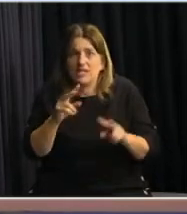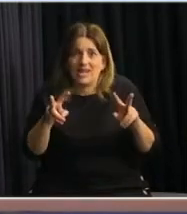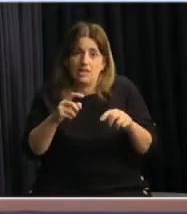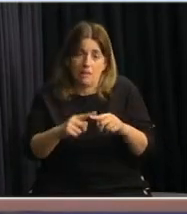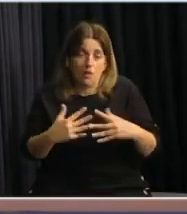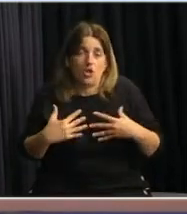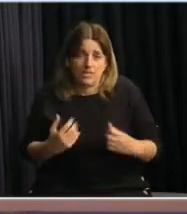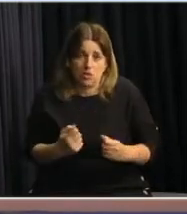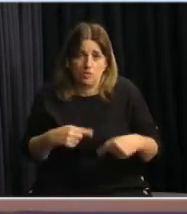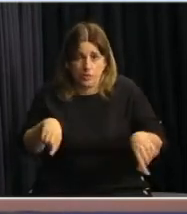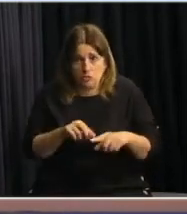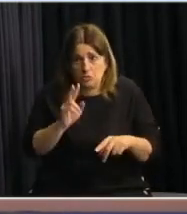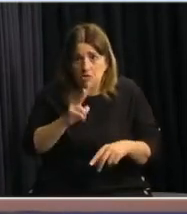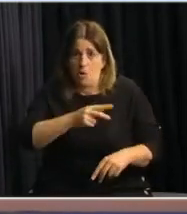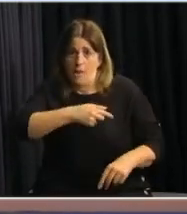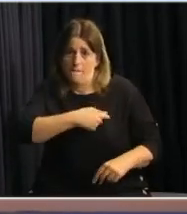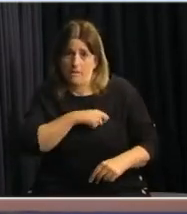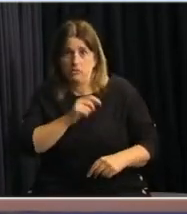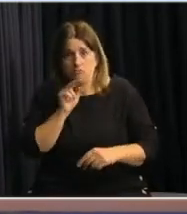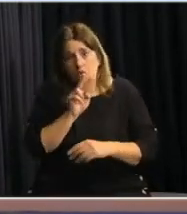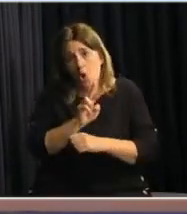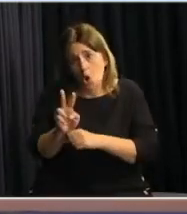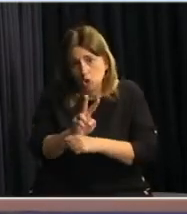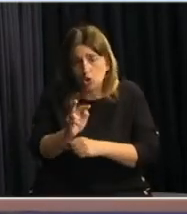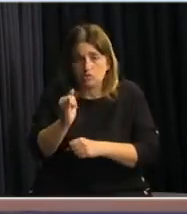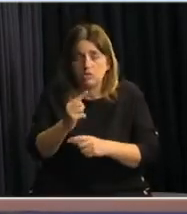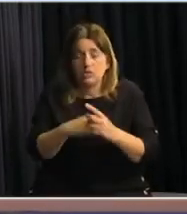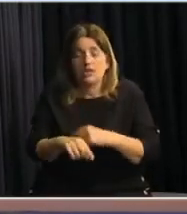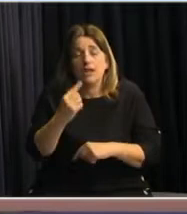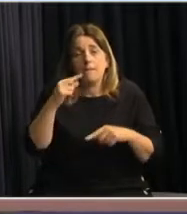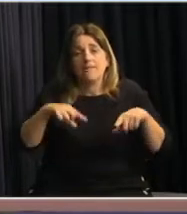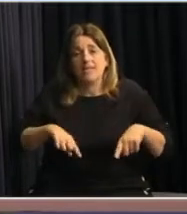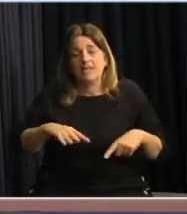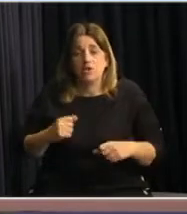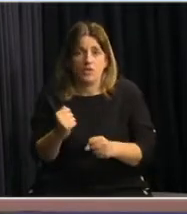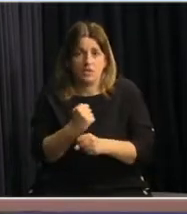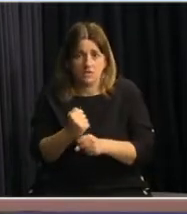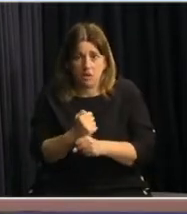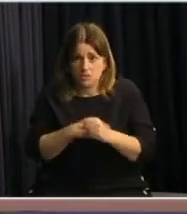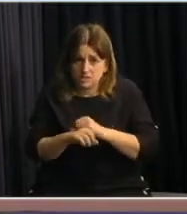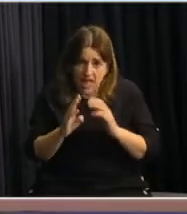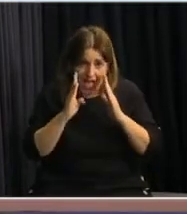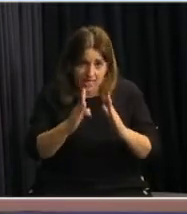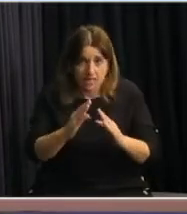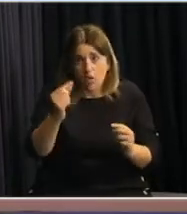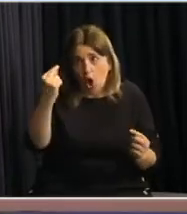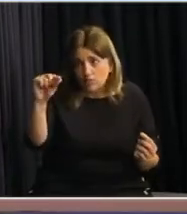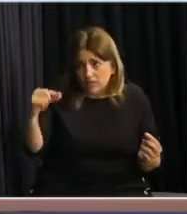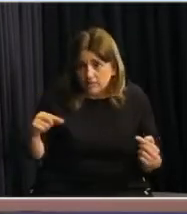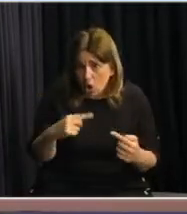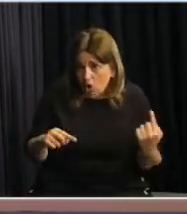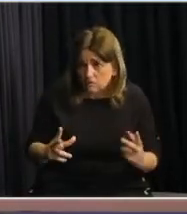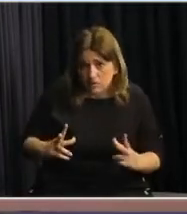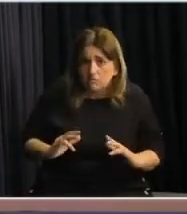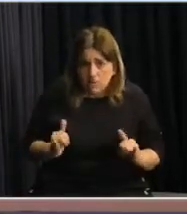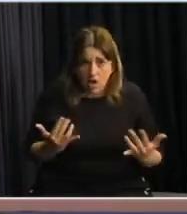Tuvimos una inspección y observaciones del Ministerio de Trabajo y Seguridad Social, se está atendiendo esas observaciones, así como